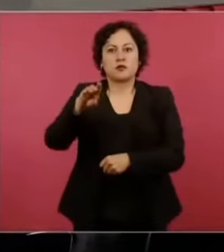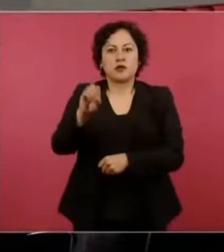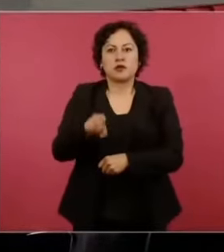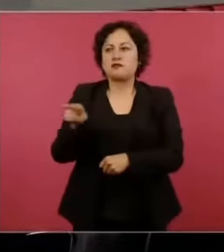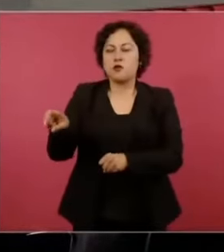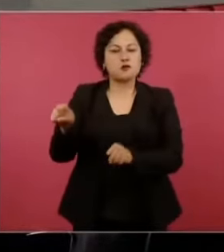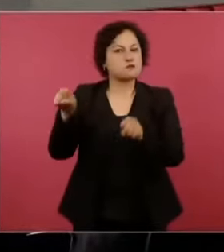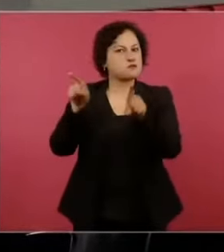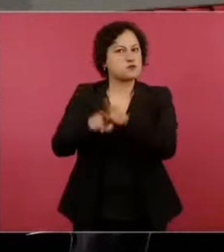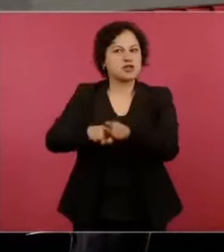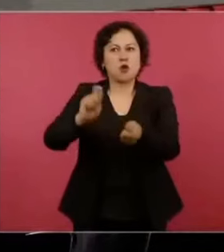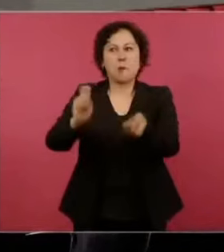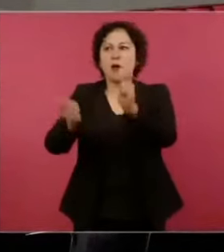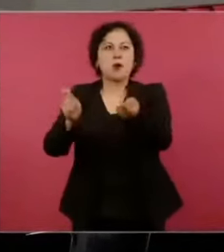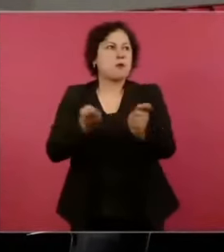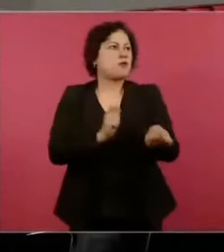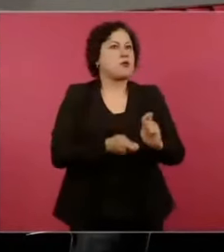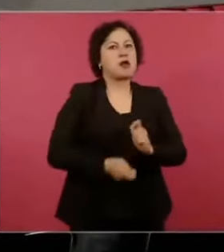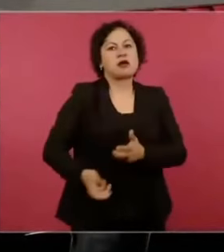extraordinaria el modelo.